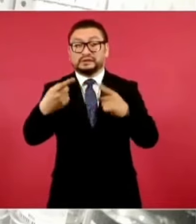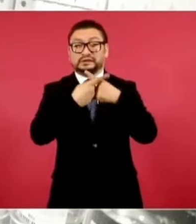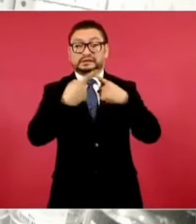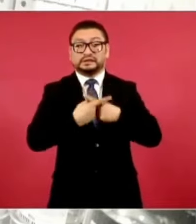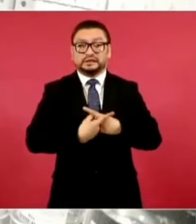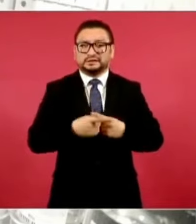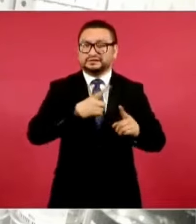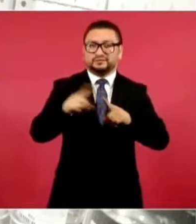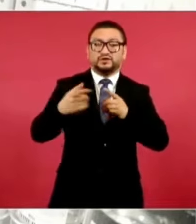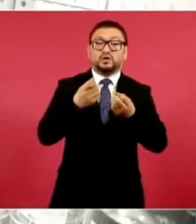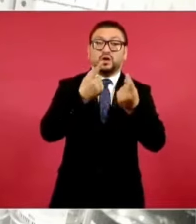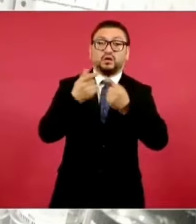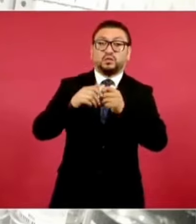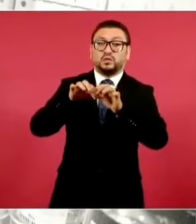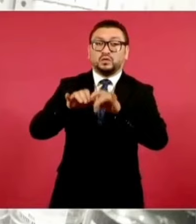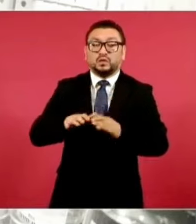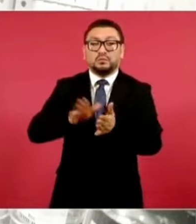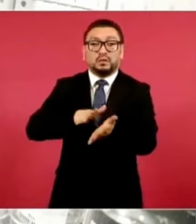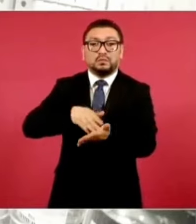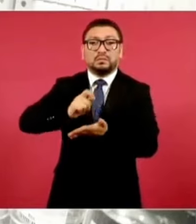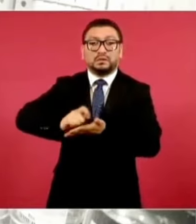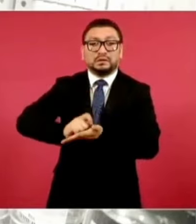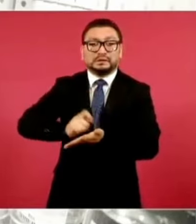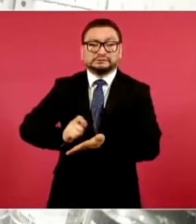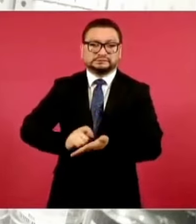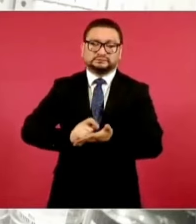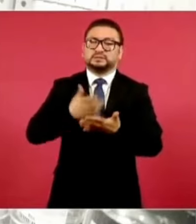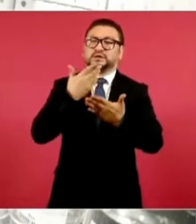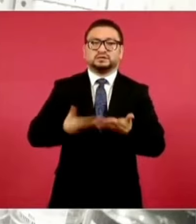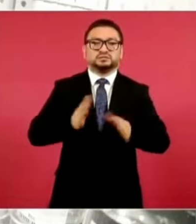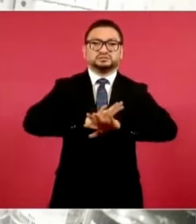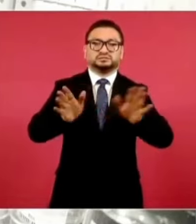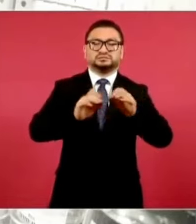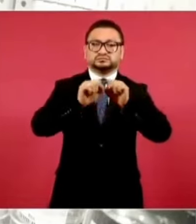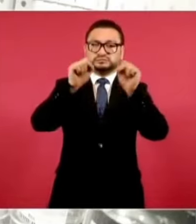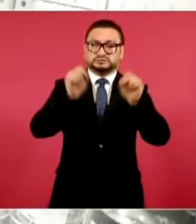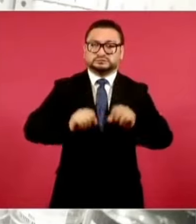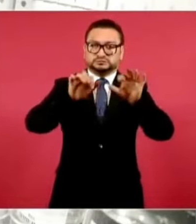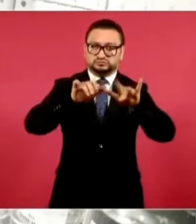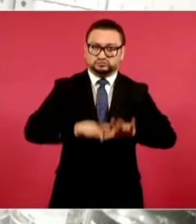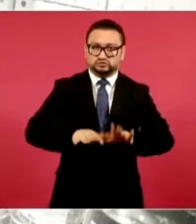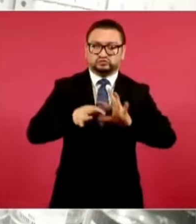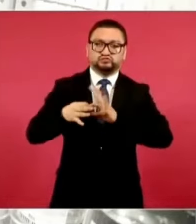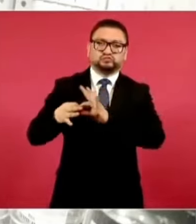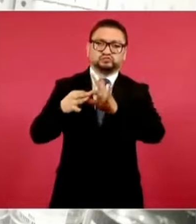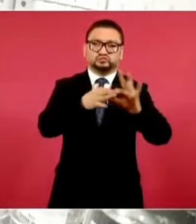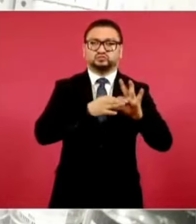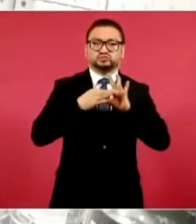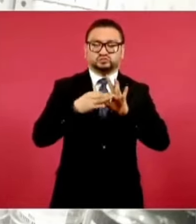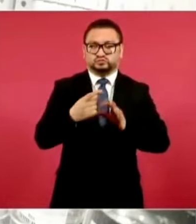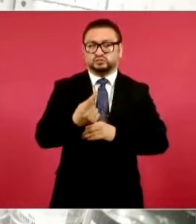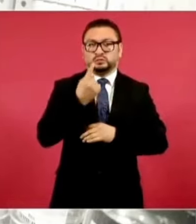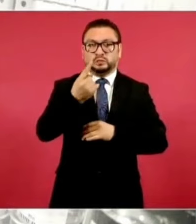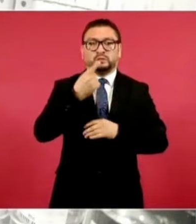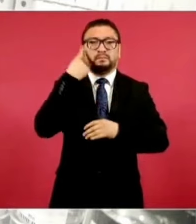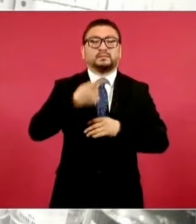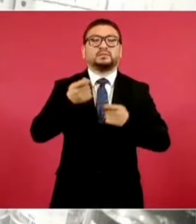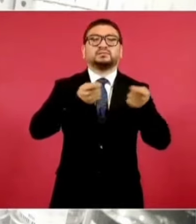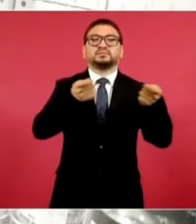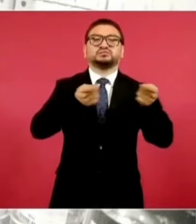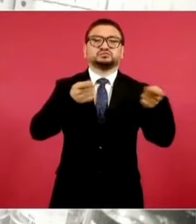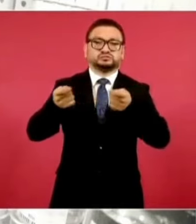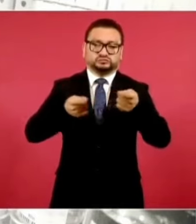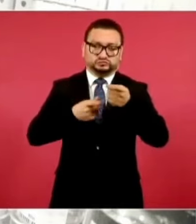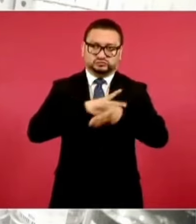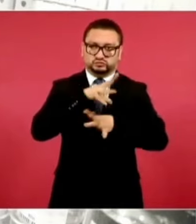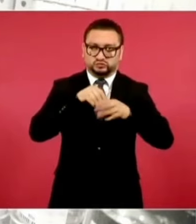todo de manera manual. Esto nos va a ayudar también muchísimo para poder ir teniendo un control y